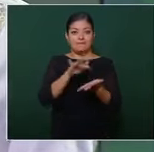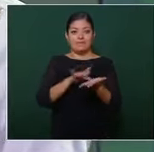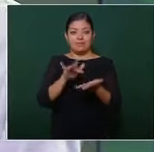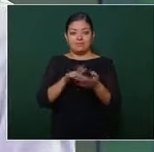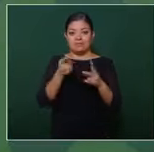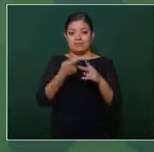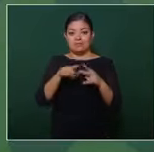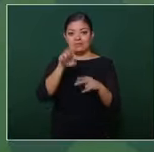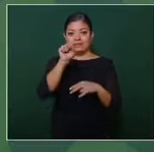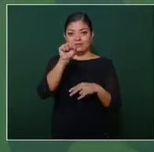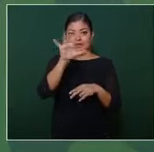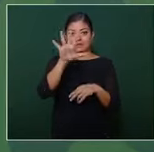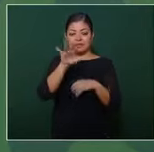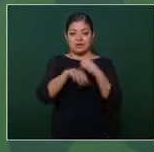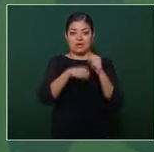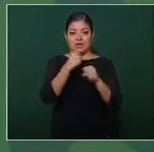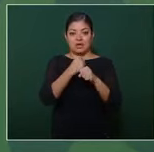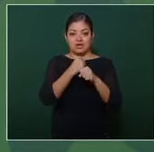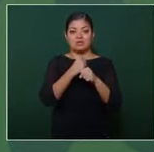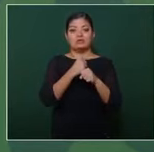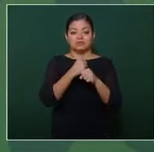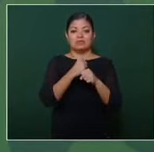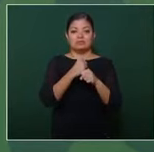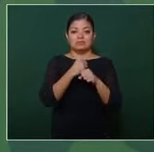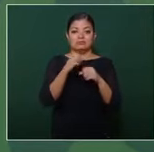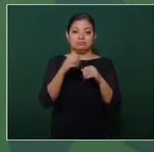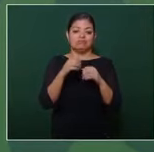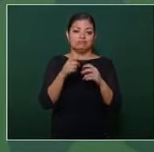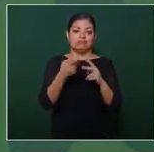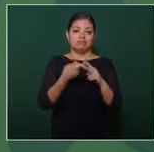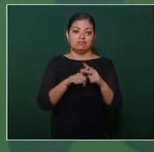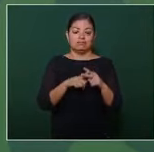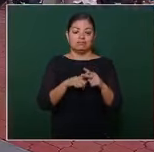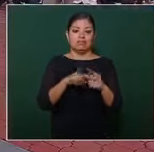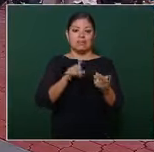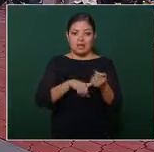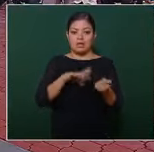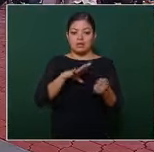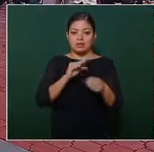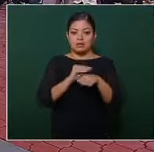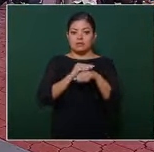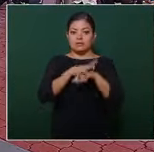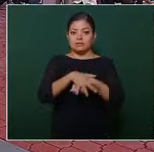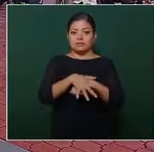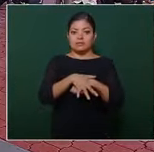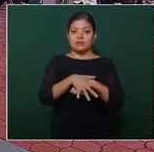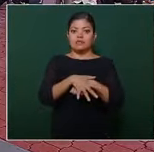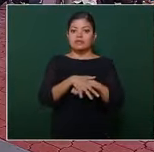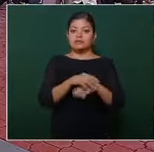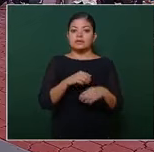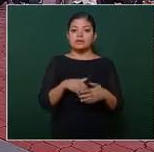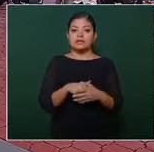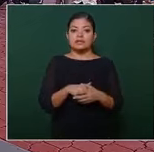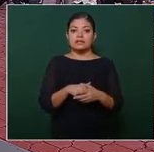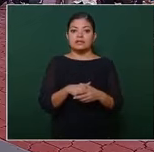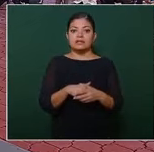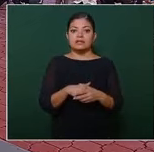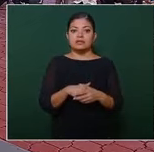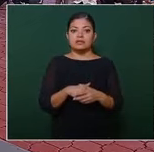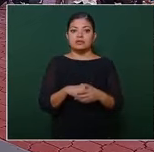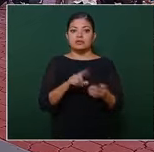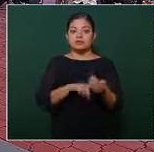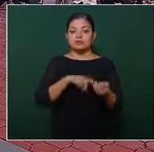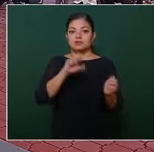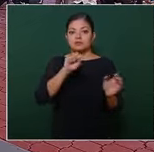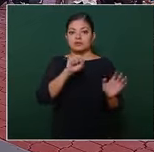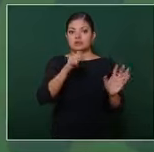los sesenta y cinco años y ya se están inscribiendo porque antes era de sesenta